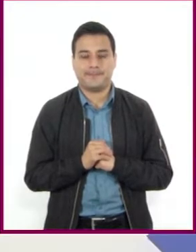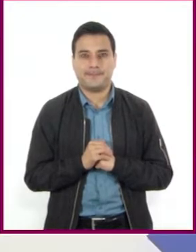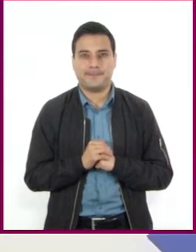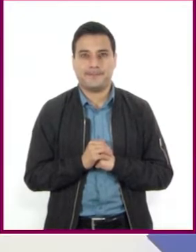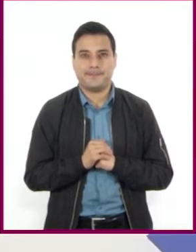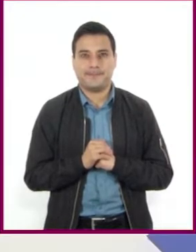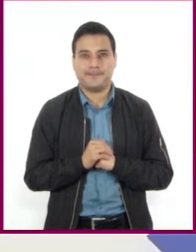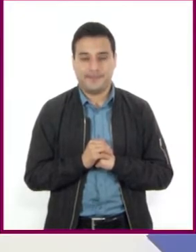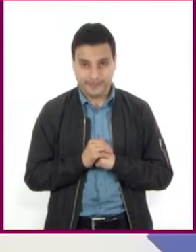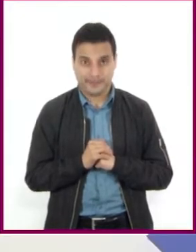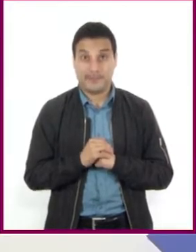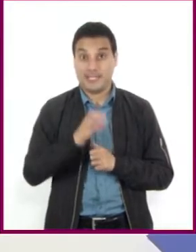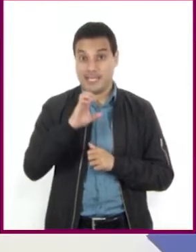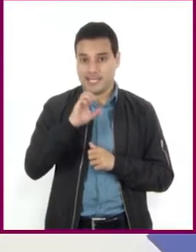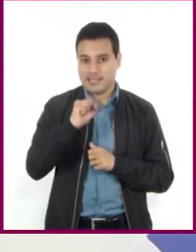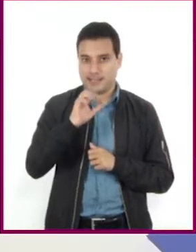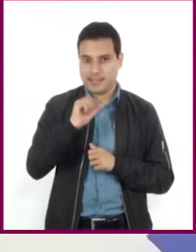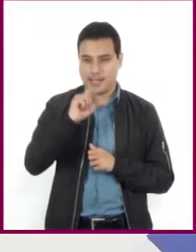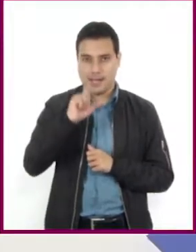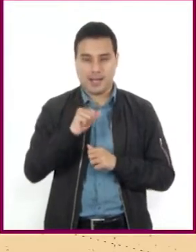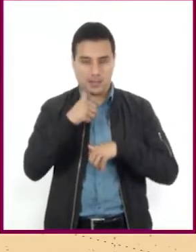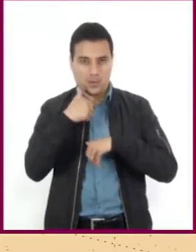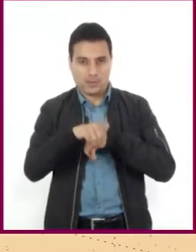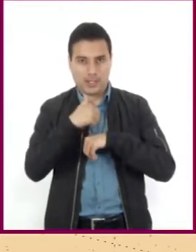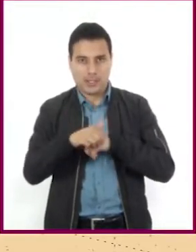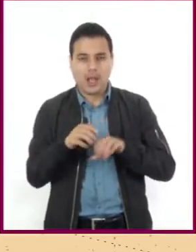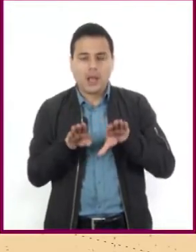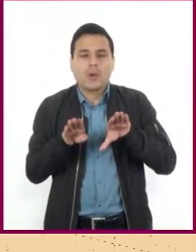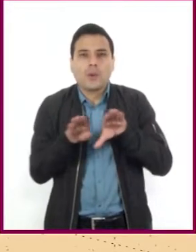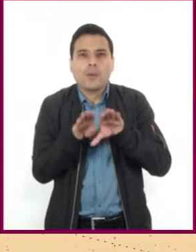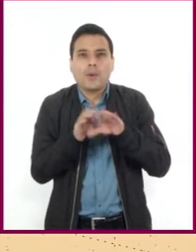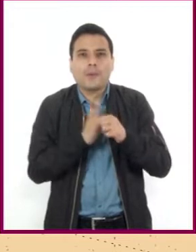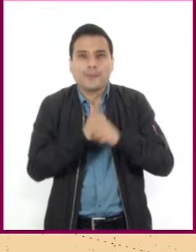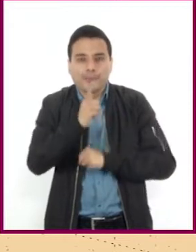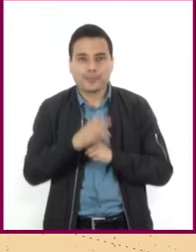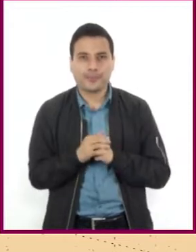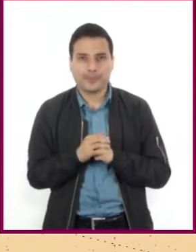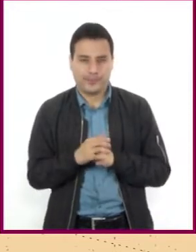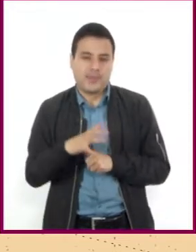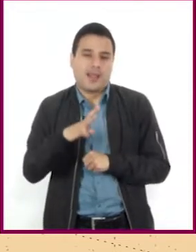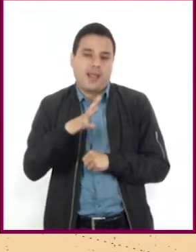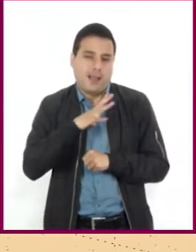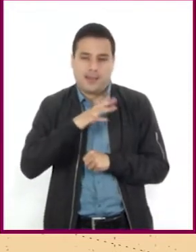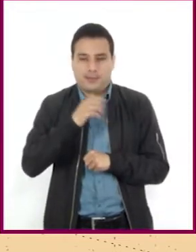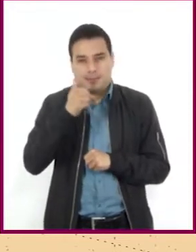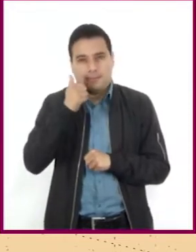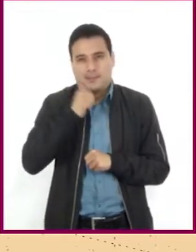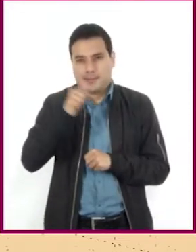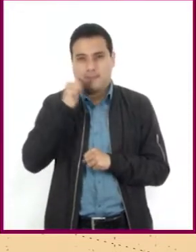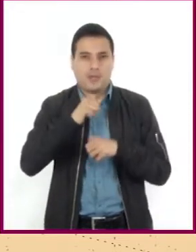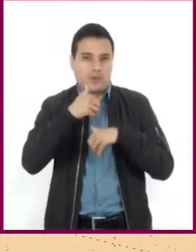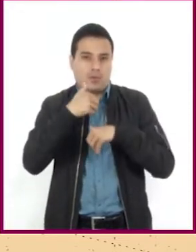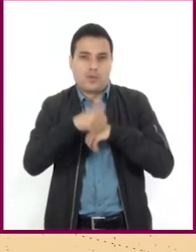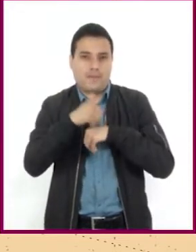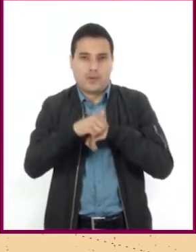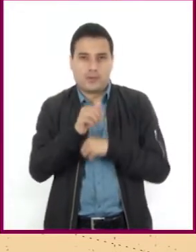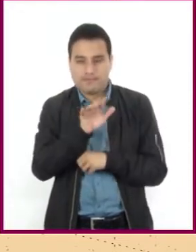La escala numérica se identifica porque se representa como su nombre lo indica, con números.